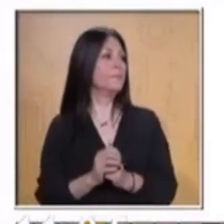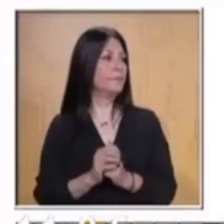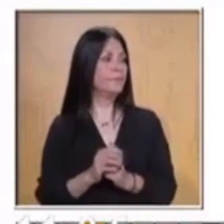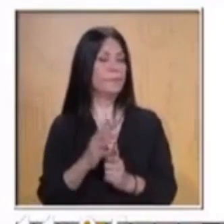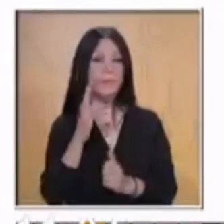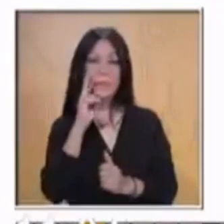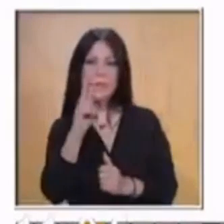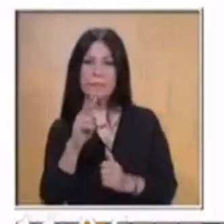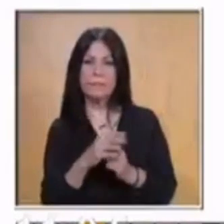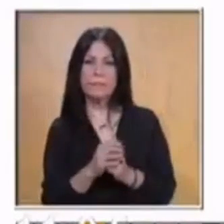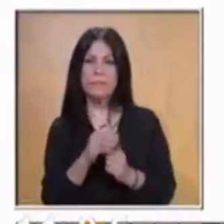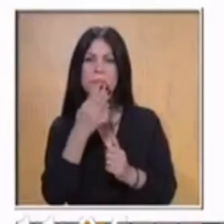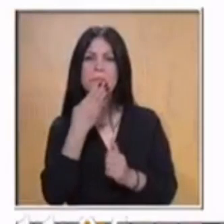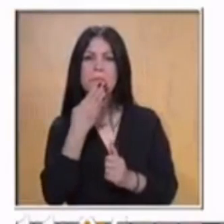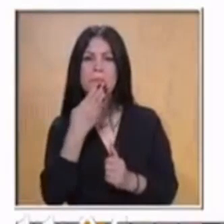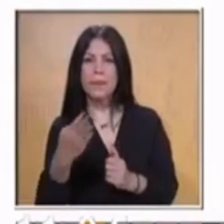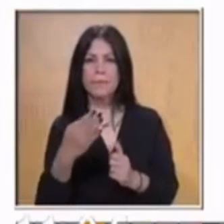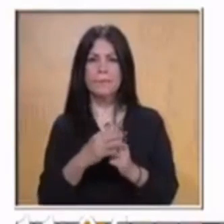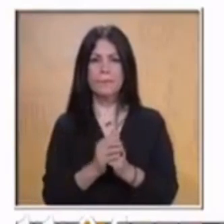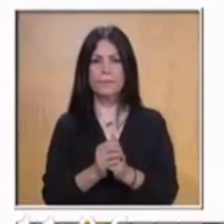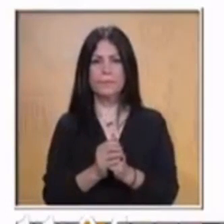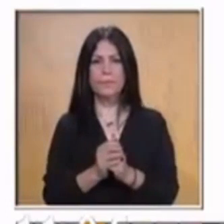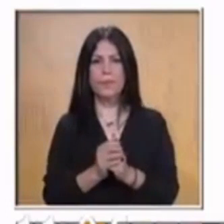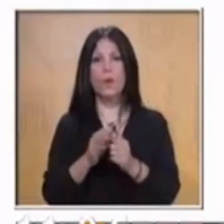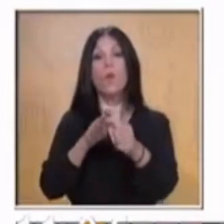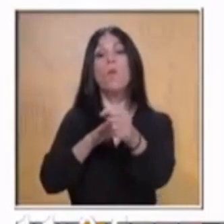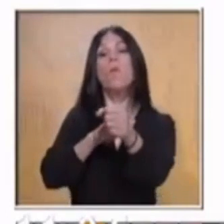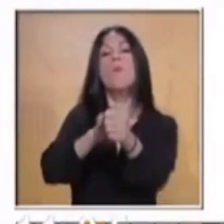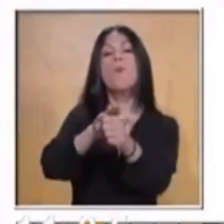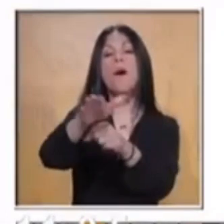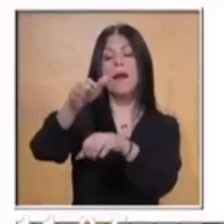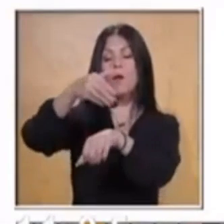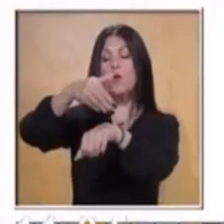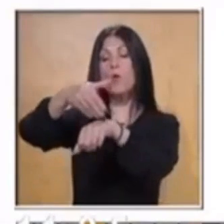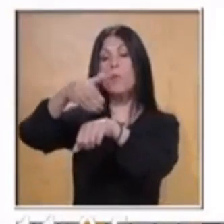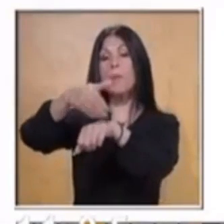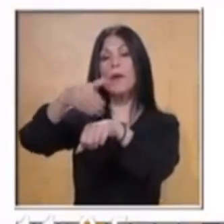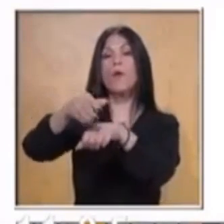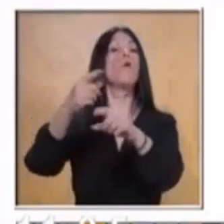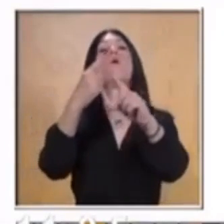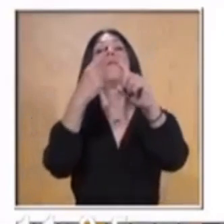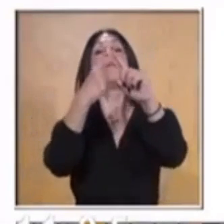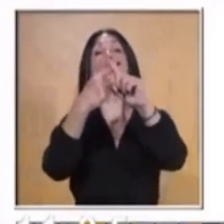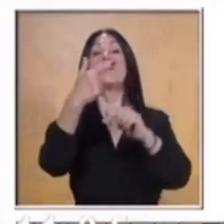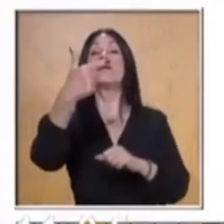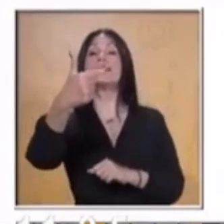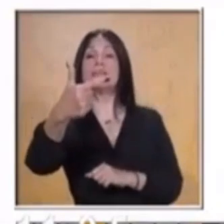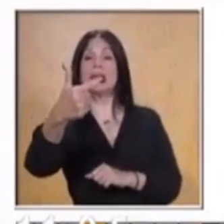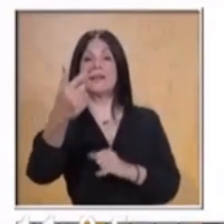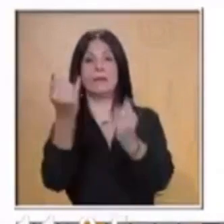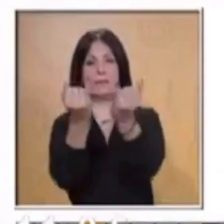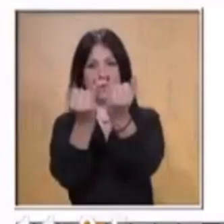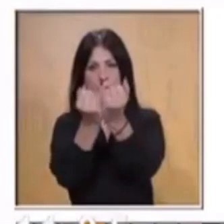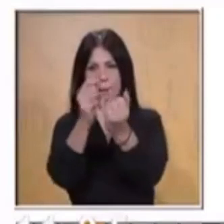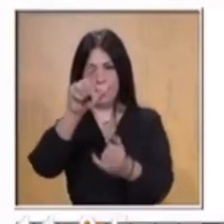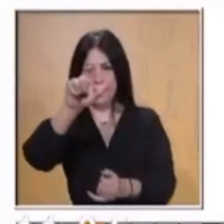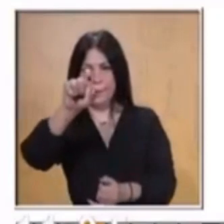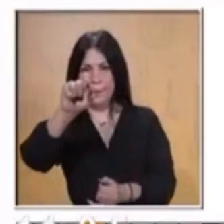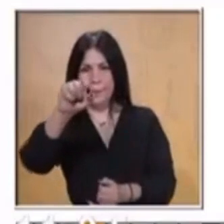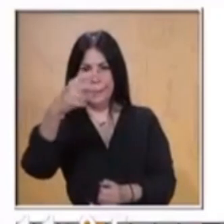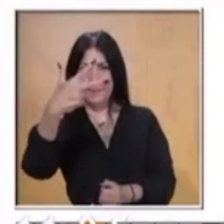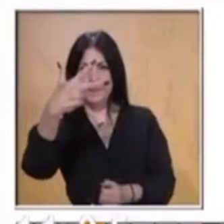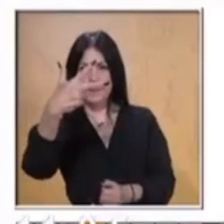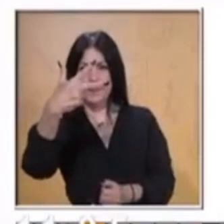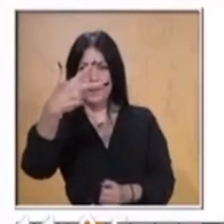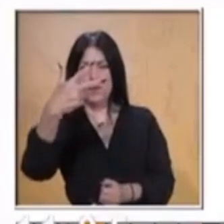Muy bien. Y el siguiente. ¿Qué número multiplicado por 7 te da 28? Muy bien.